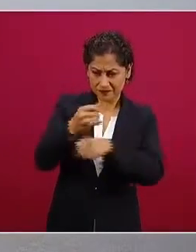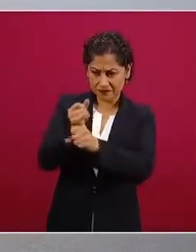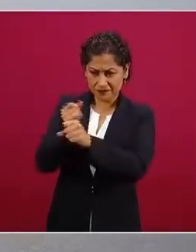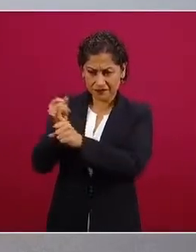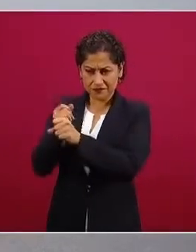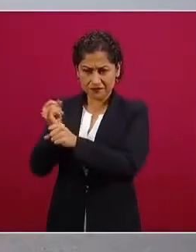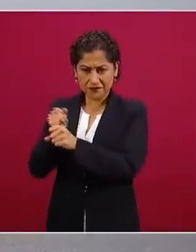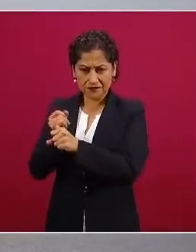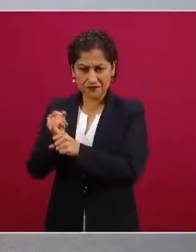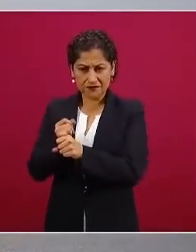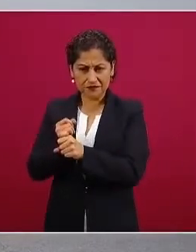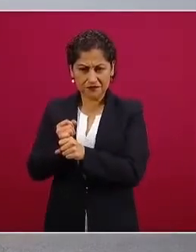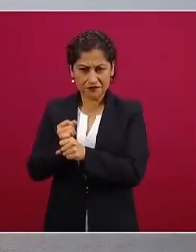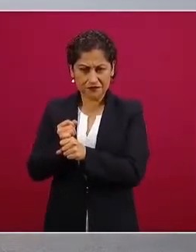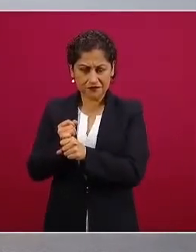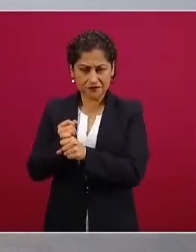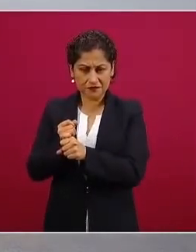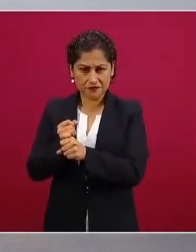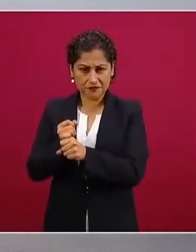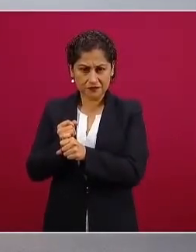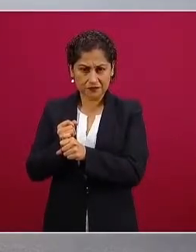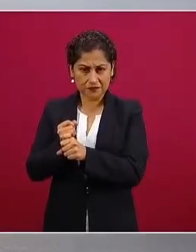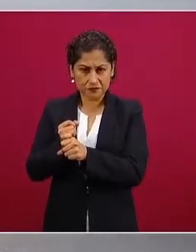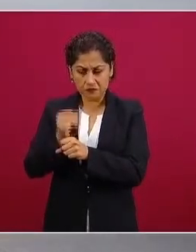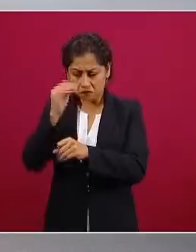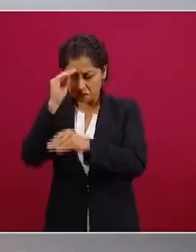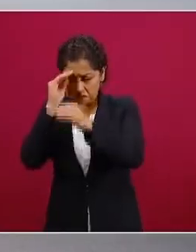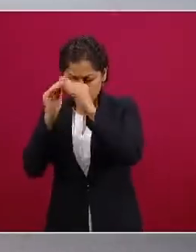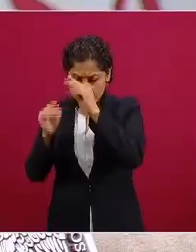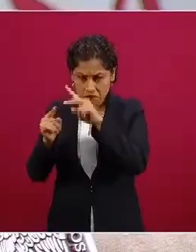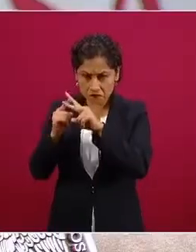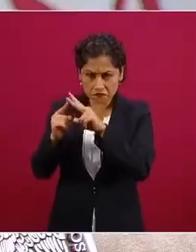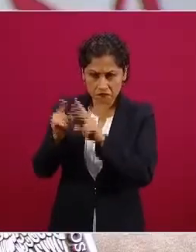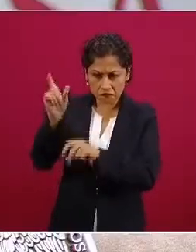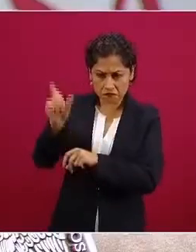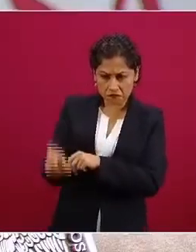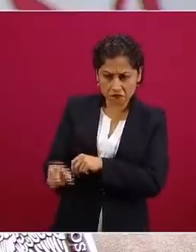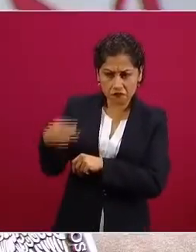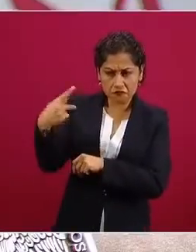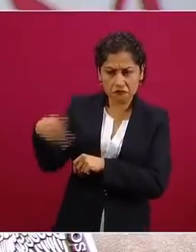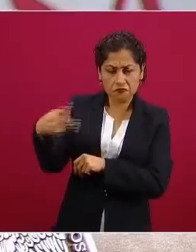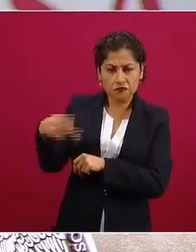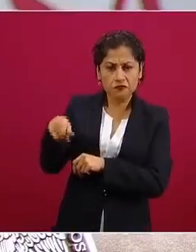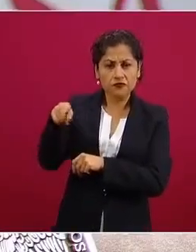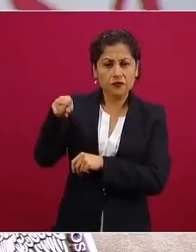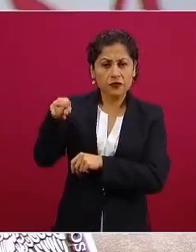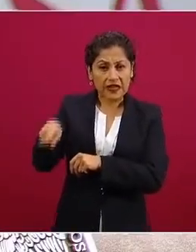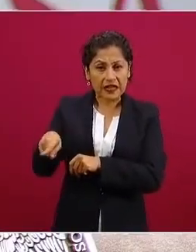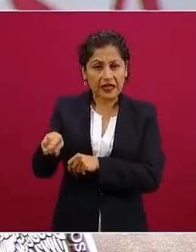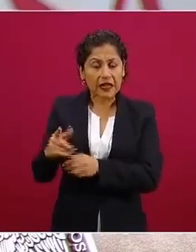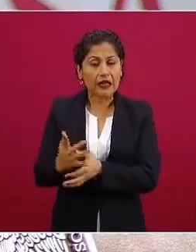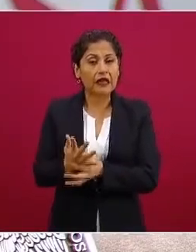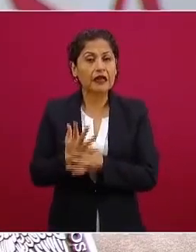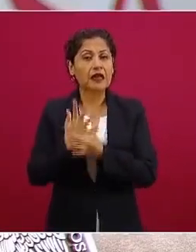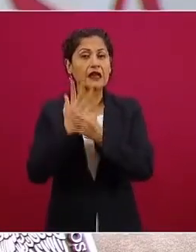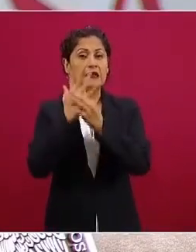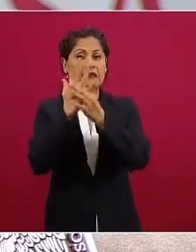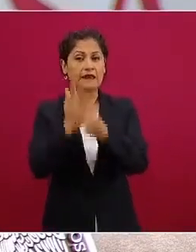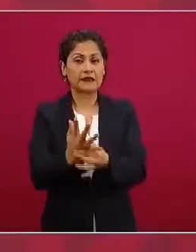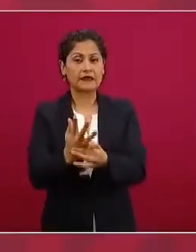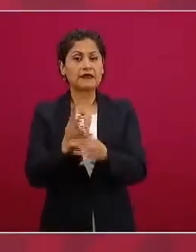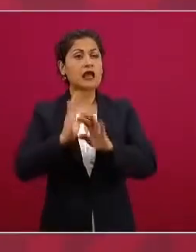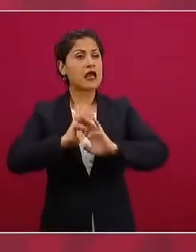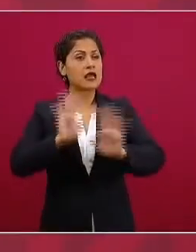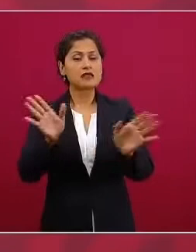a adelantar vísperas ya